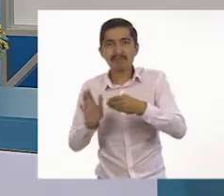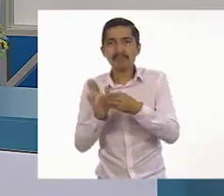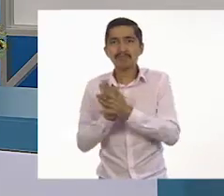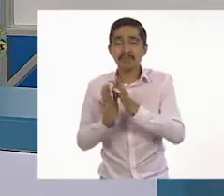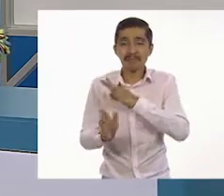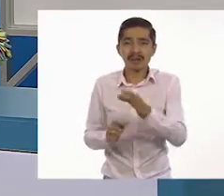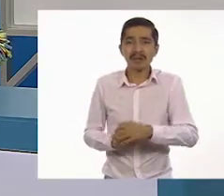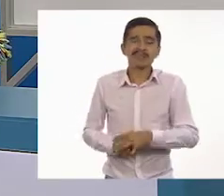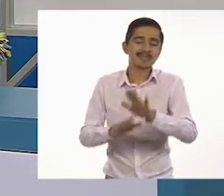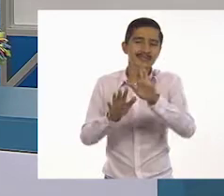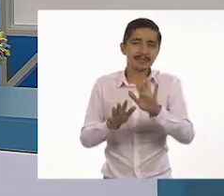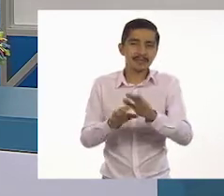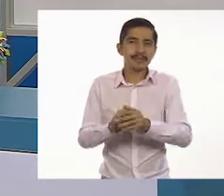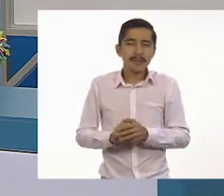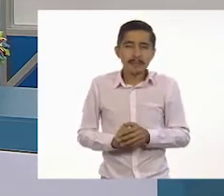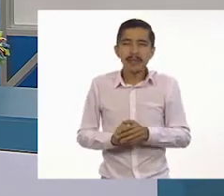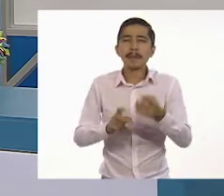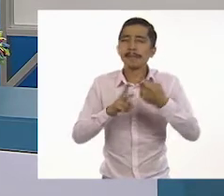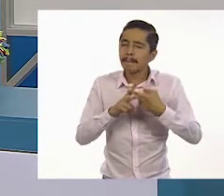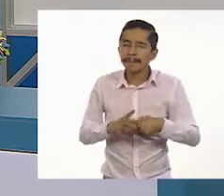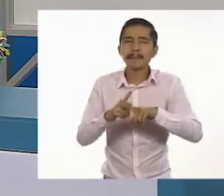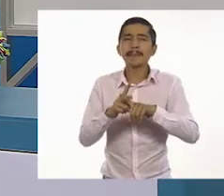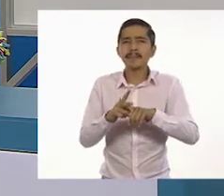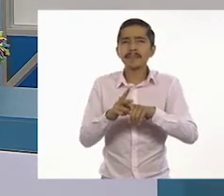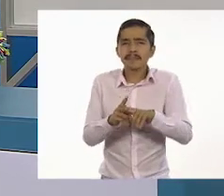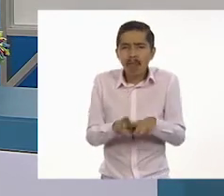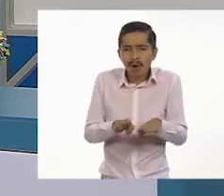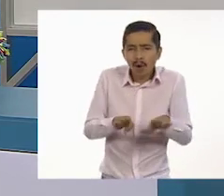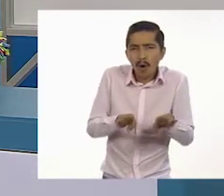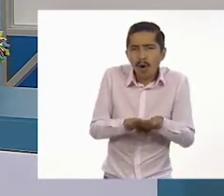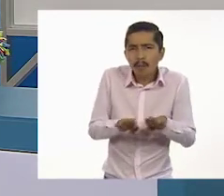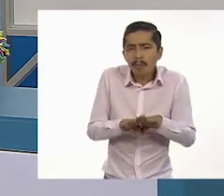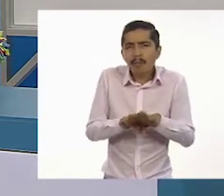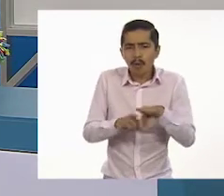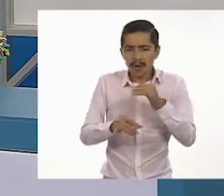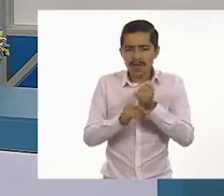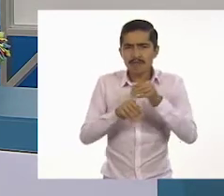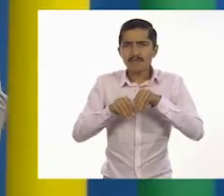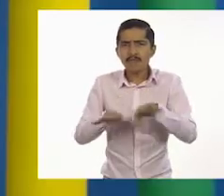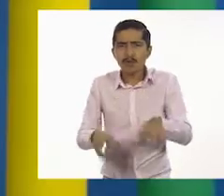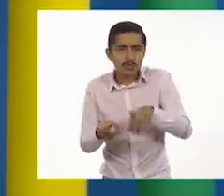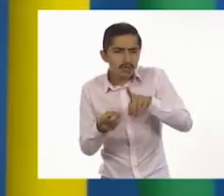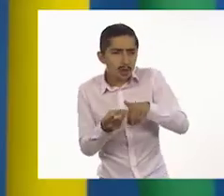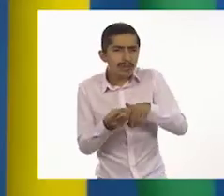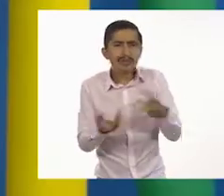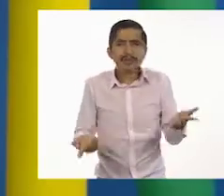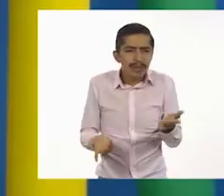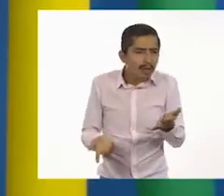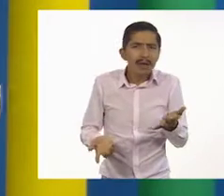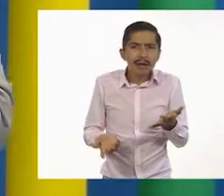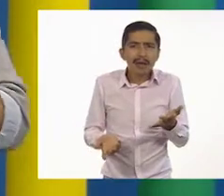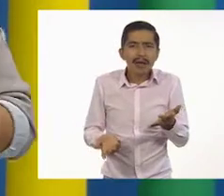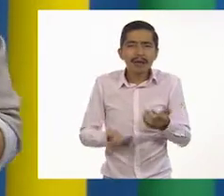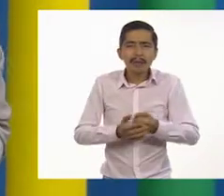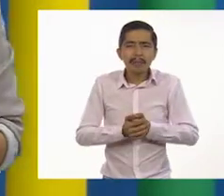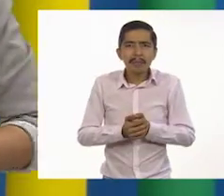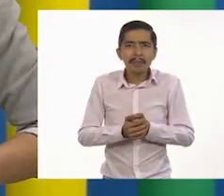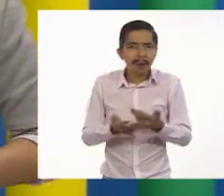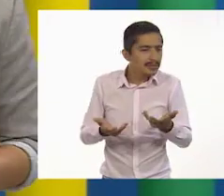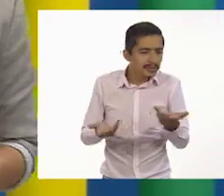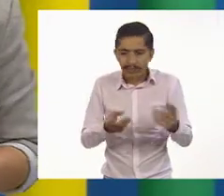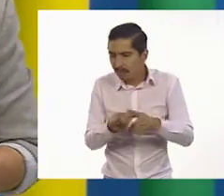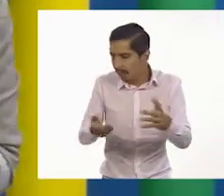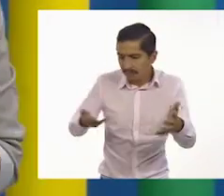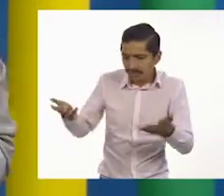es, perdón, el punto de partida sería, ¿cómo obtendríamos la información? Bueno, en la clase anterior